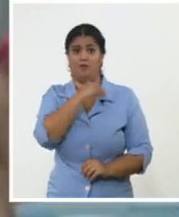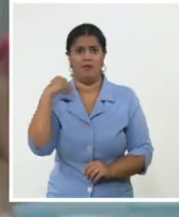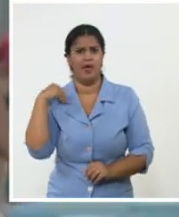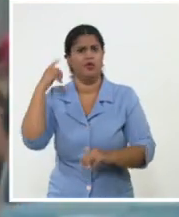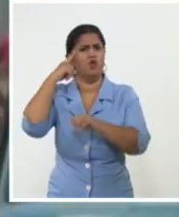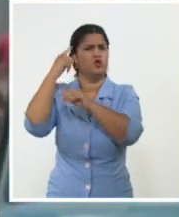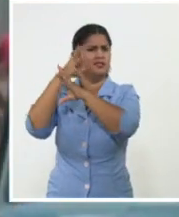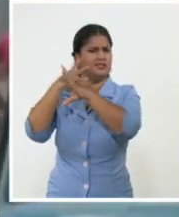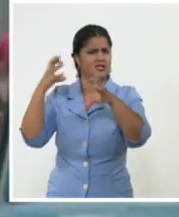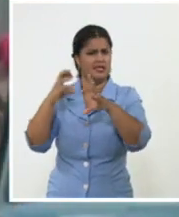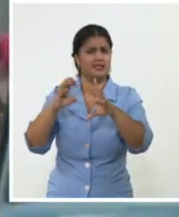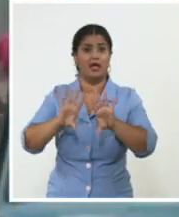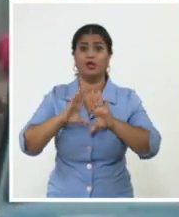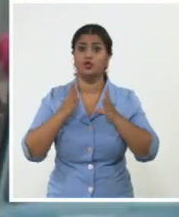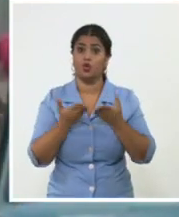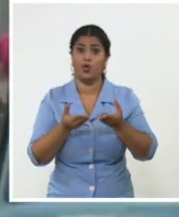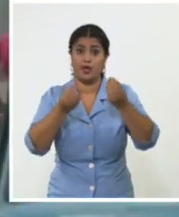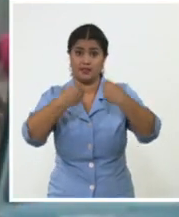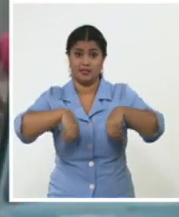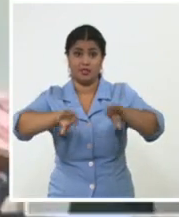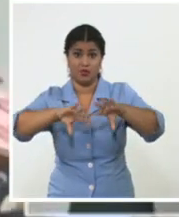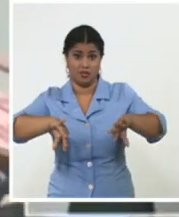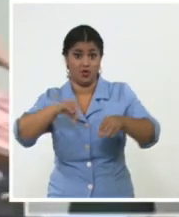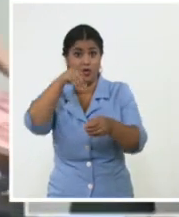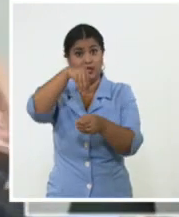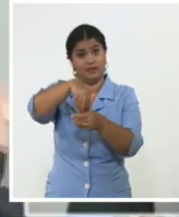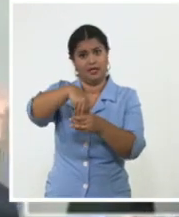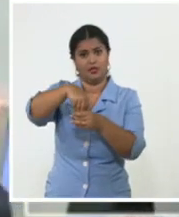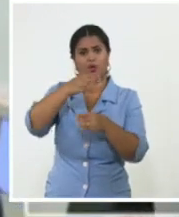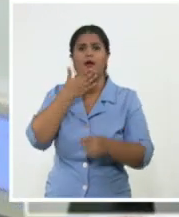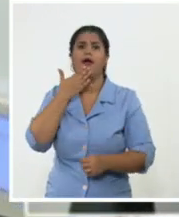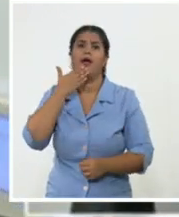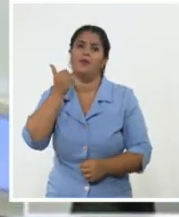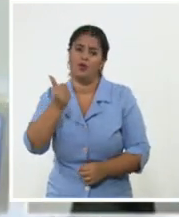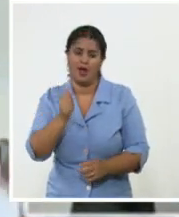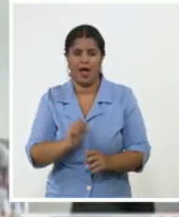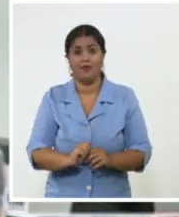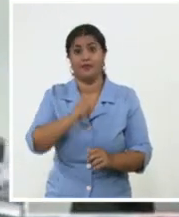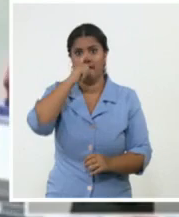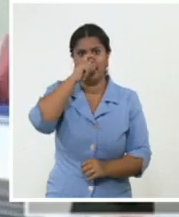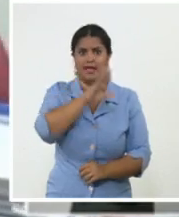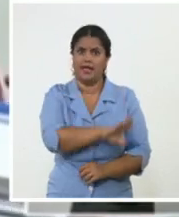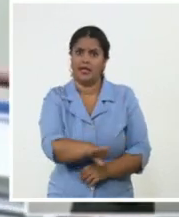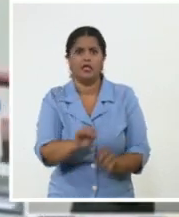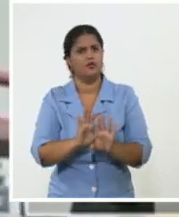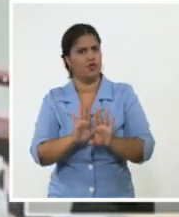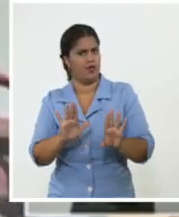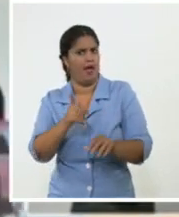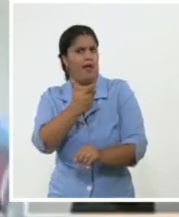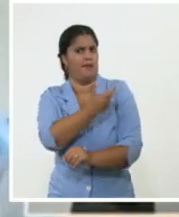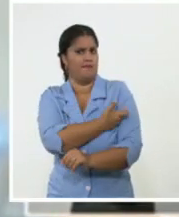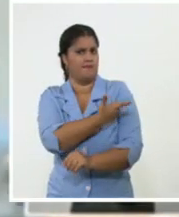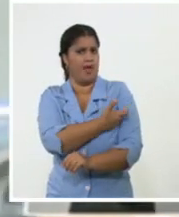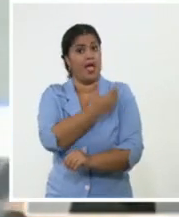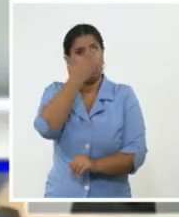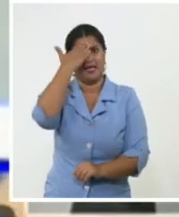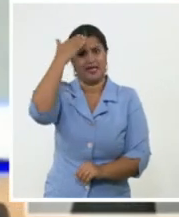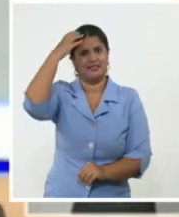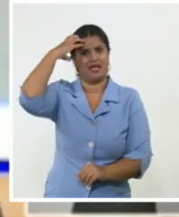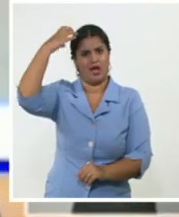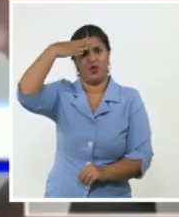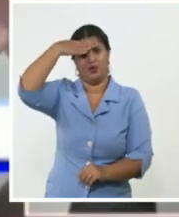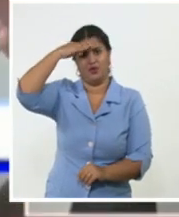cambios a lo interno, perfeccionar procesos y ordenar la economía doméstica, teniendo en cuenta la variable